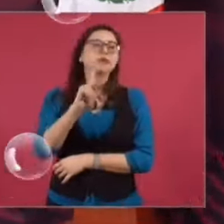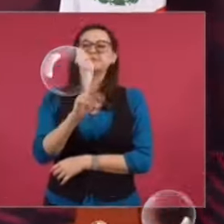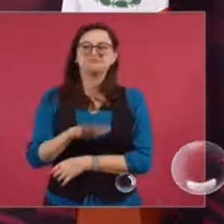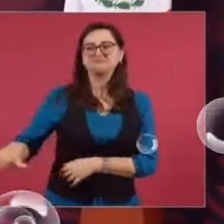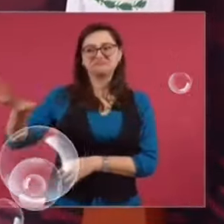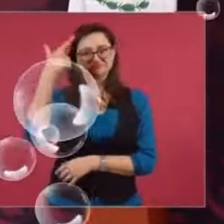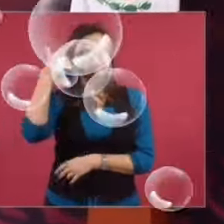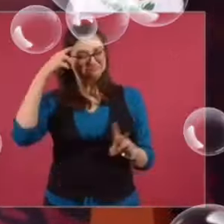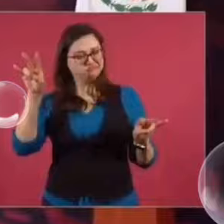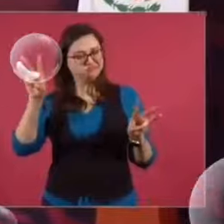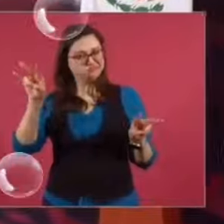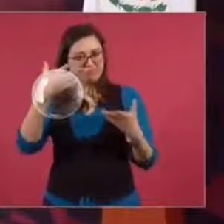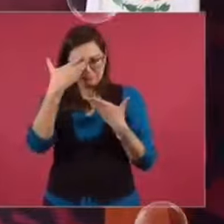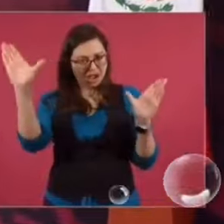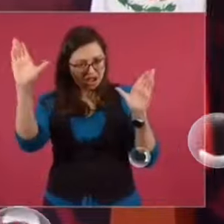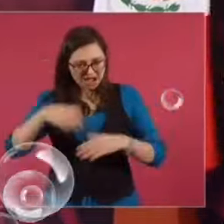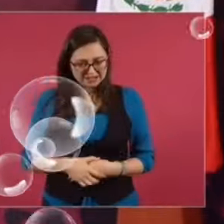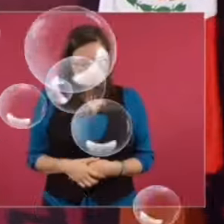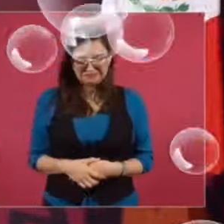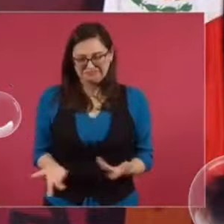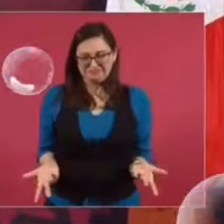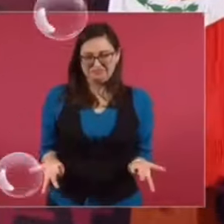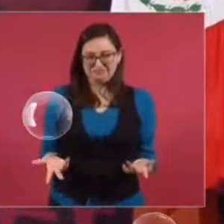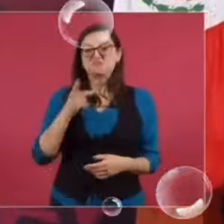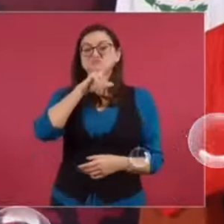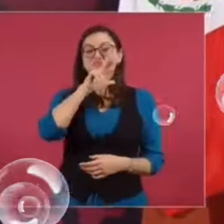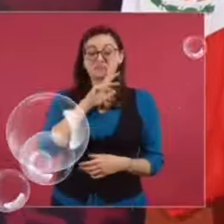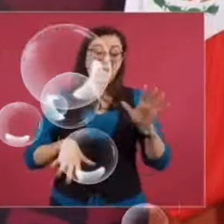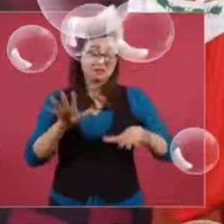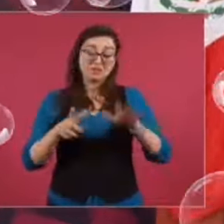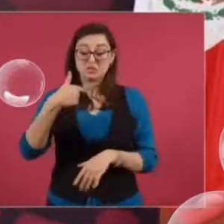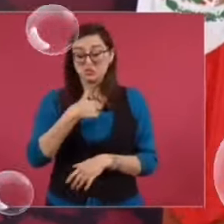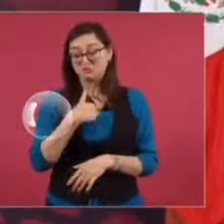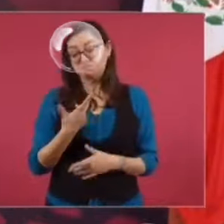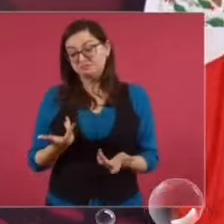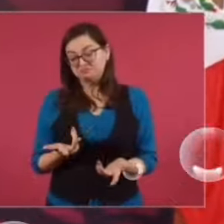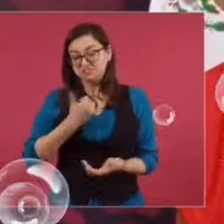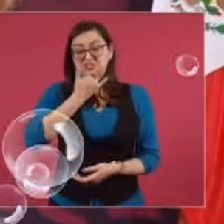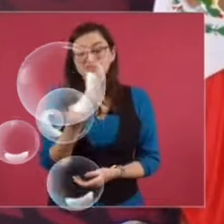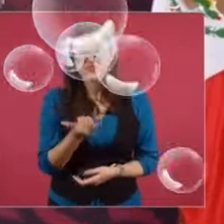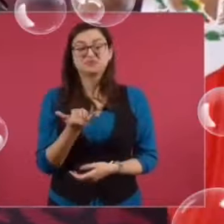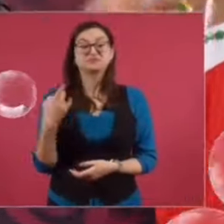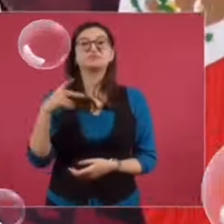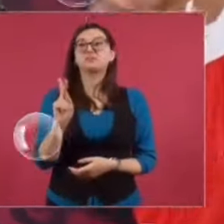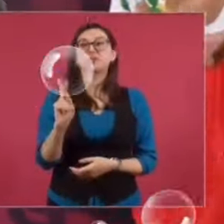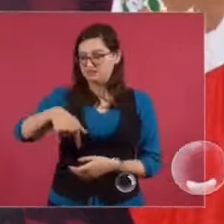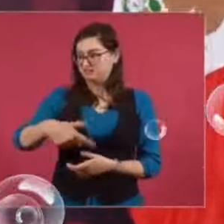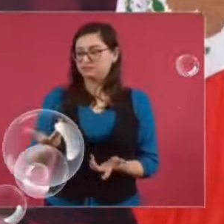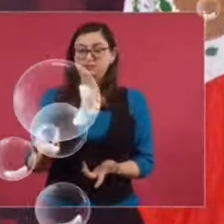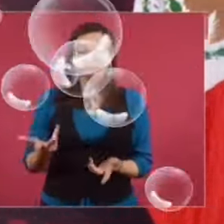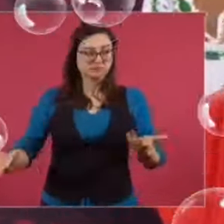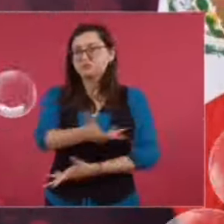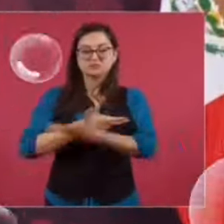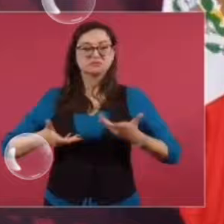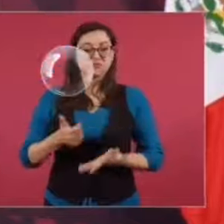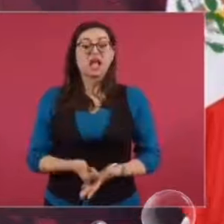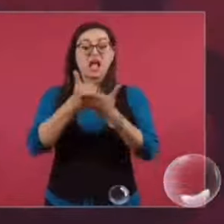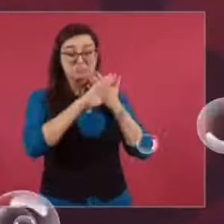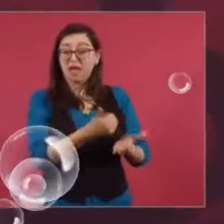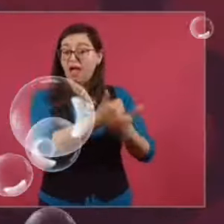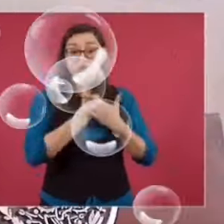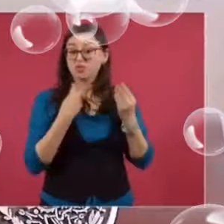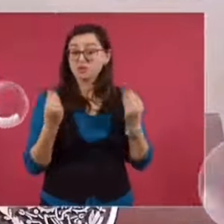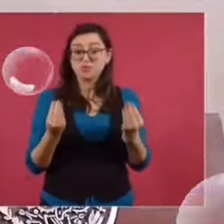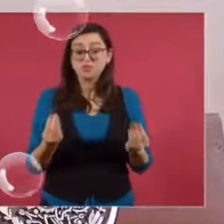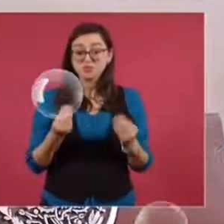Yo les comento, a lo mejor no hago lo políticamente correcto, pero esto que hacemos nos ayuda, ellos nos